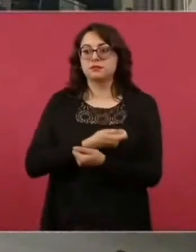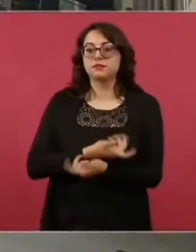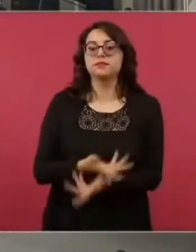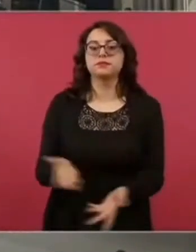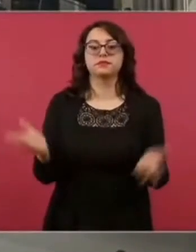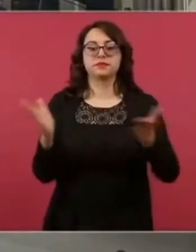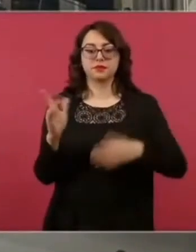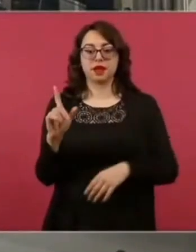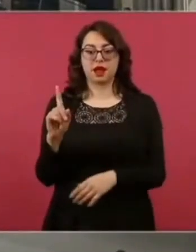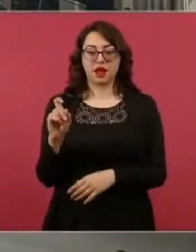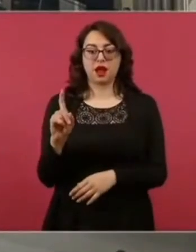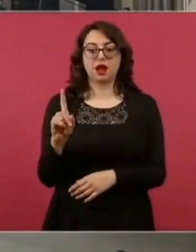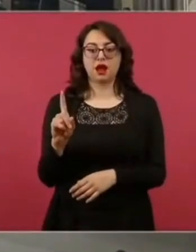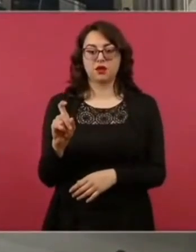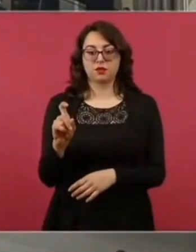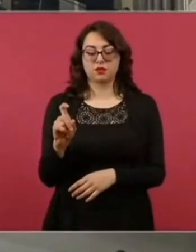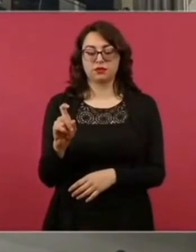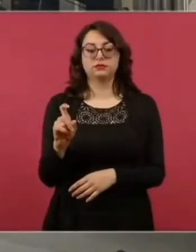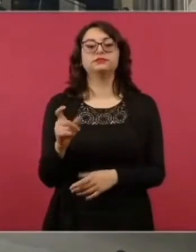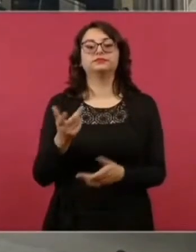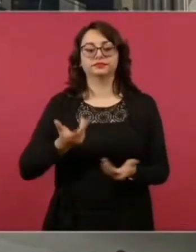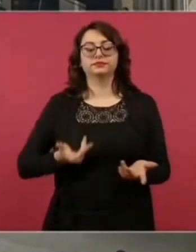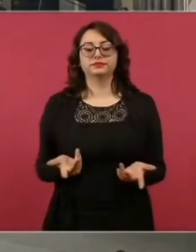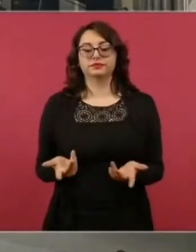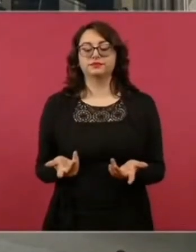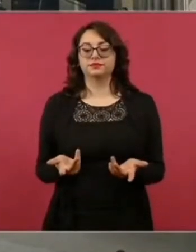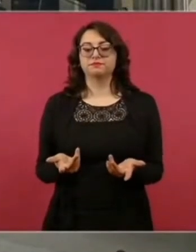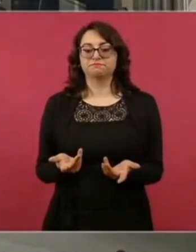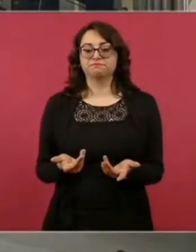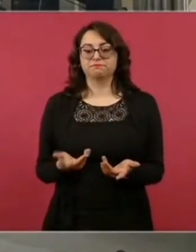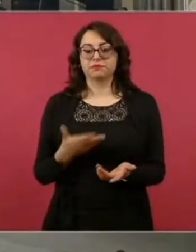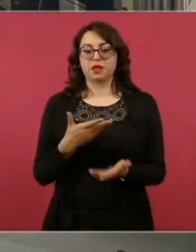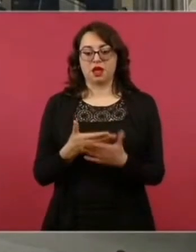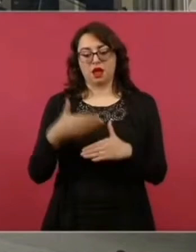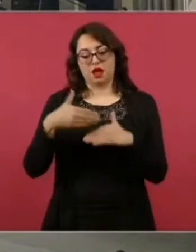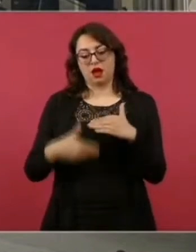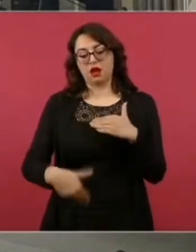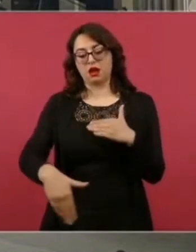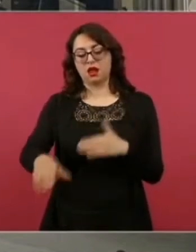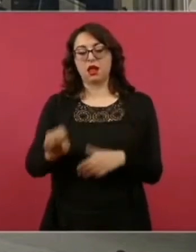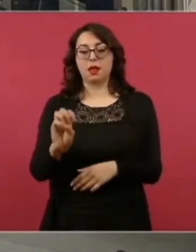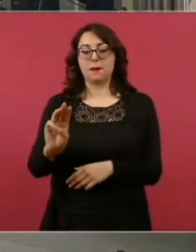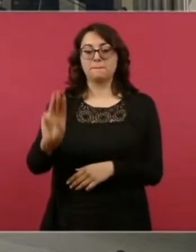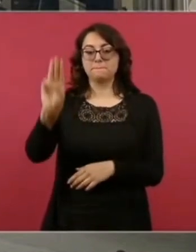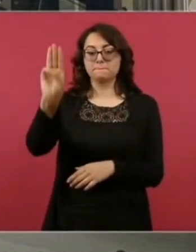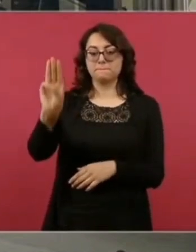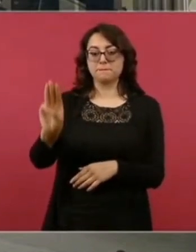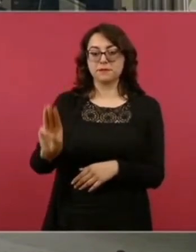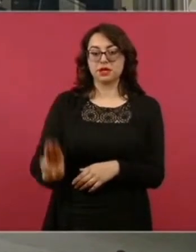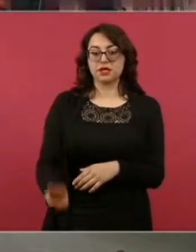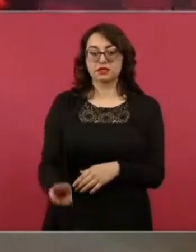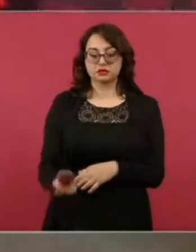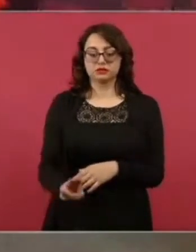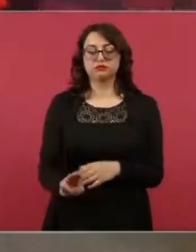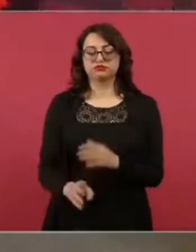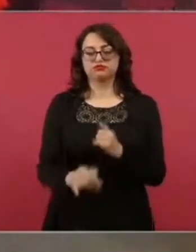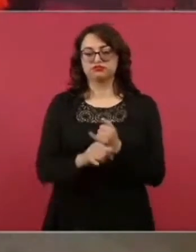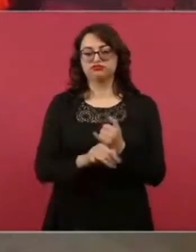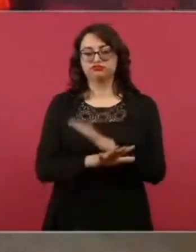todos los miércoles a informar sobre estos proyectos. Ya hicimos